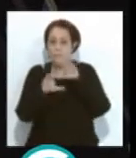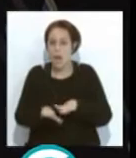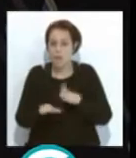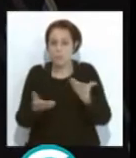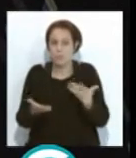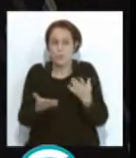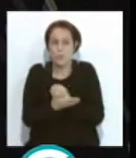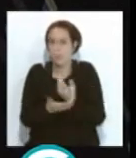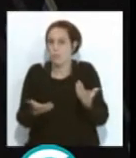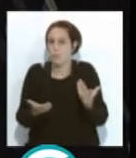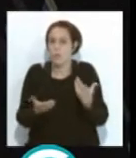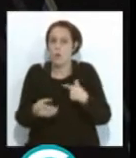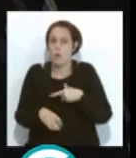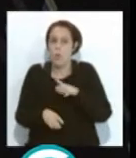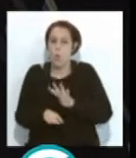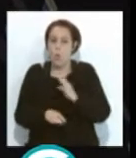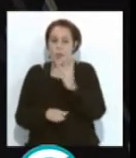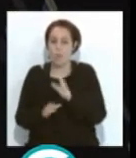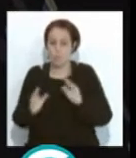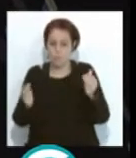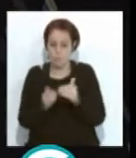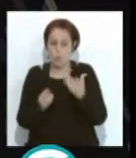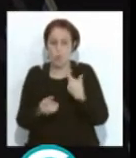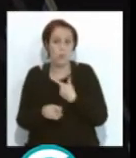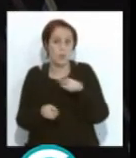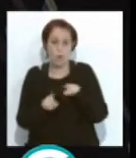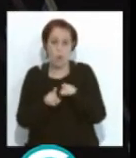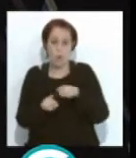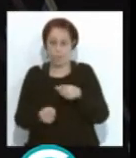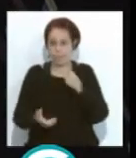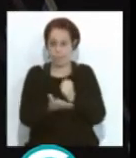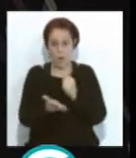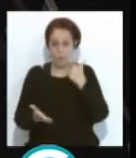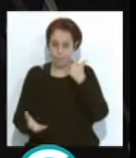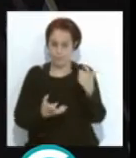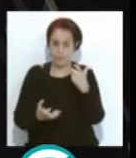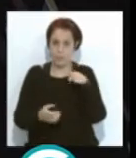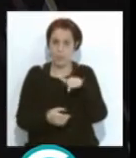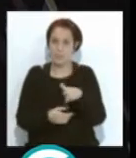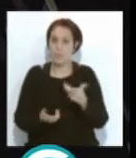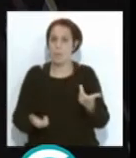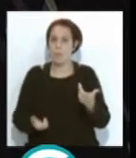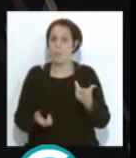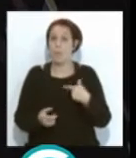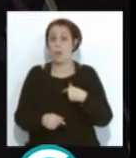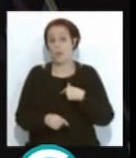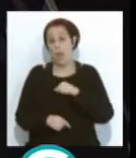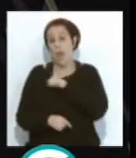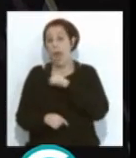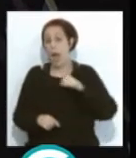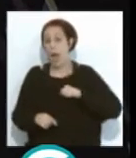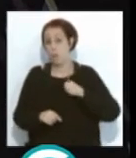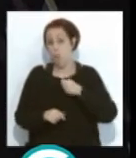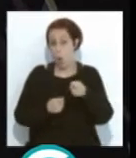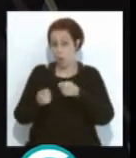Lo del cuarteto precisamente fue, yo creo que fue uno de los puntos de inflexión también de esa... Casi una autorregulación del público, ¿no?